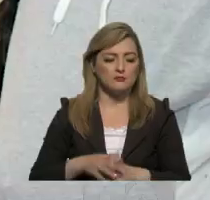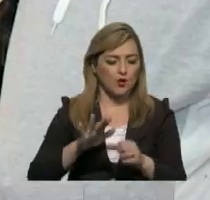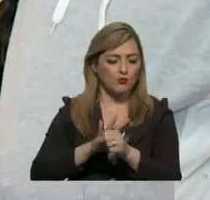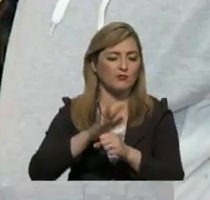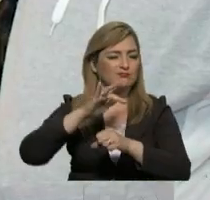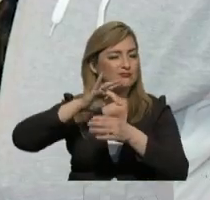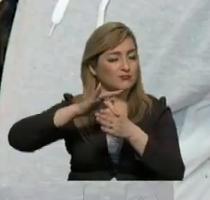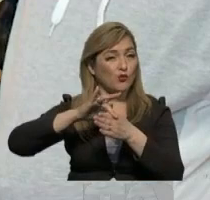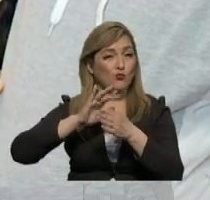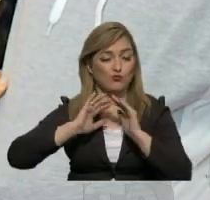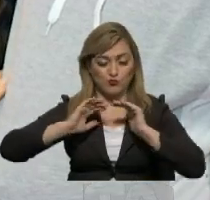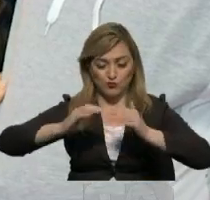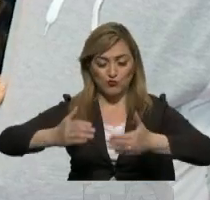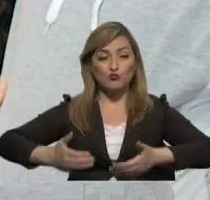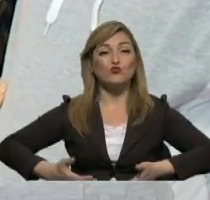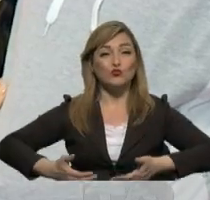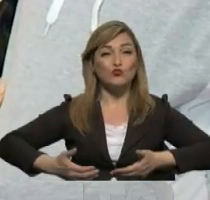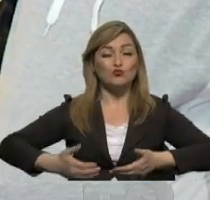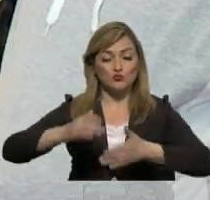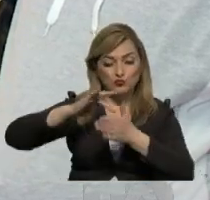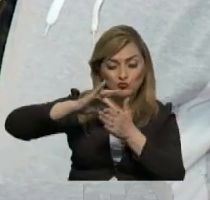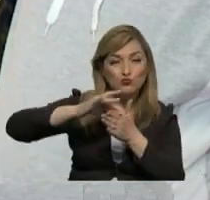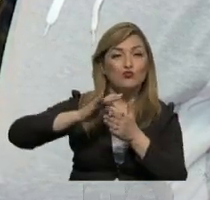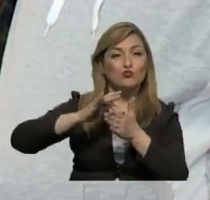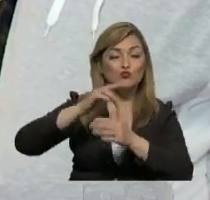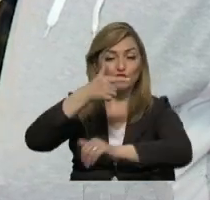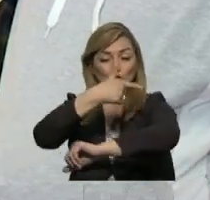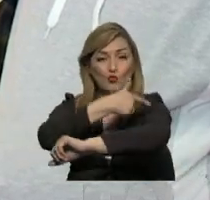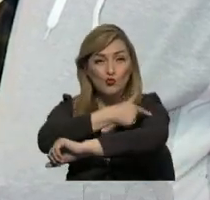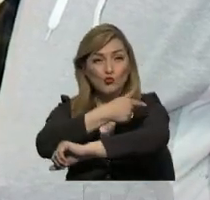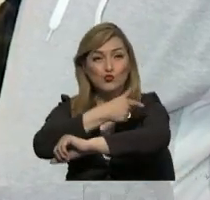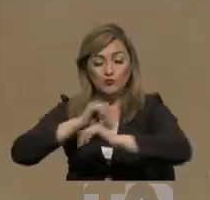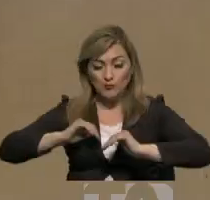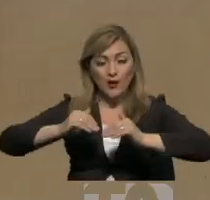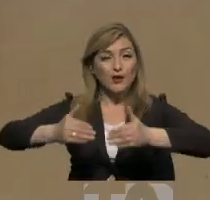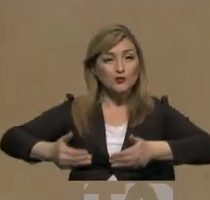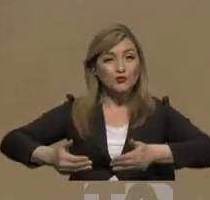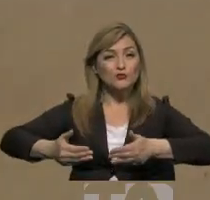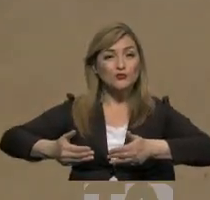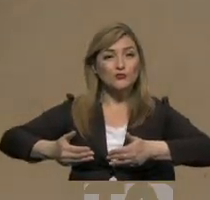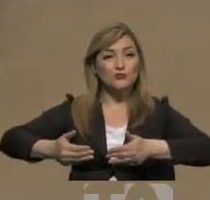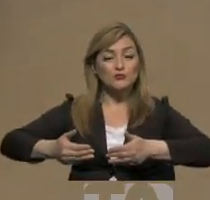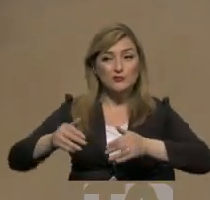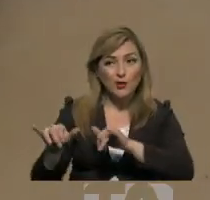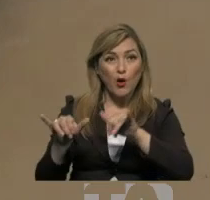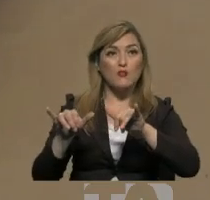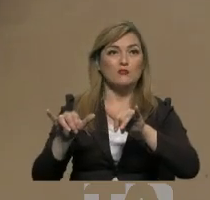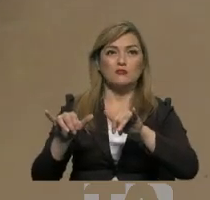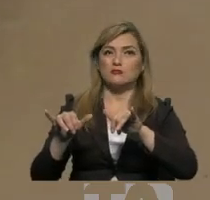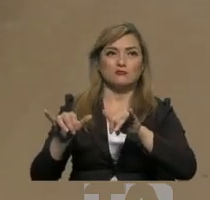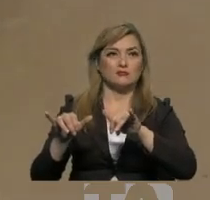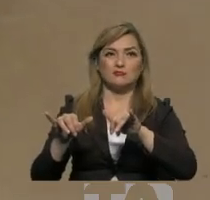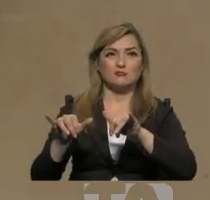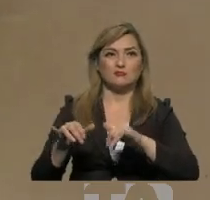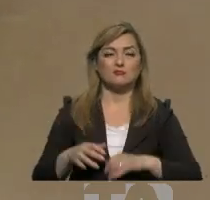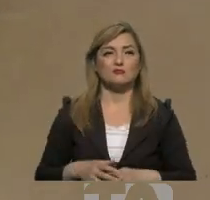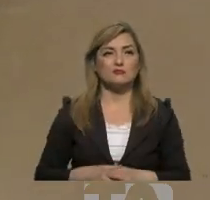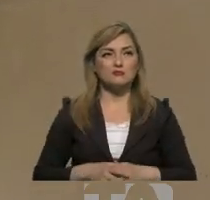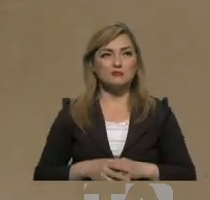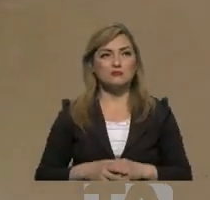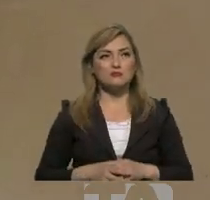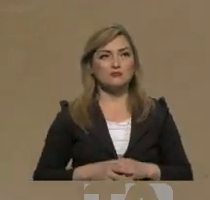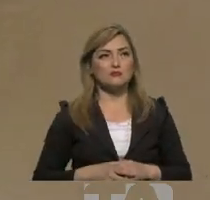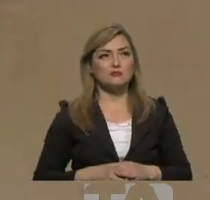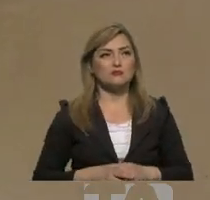-19 durante el embarazo y los riesgos de recibir una vacuna durante el embarazo nunca van a ser iguales. Sabemos que las vacunas en este